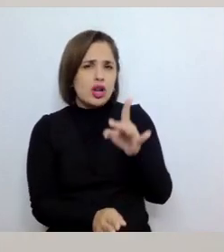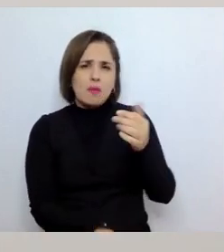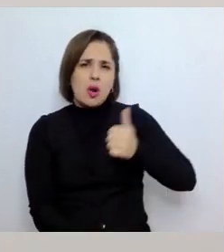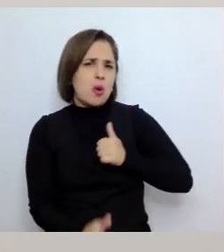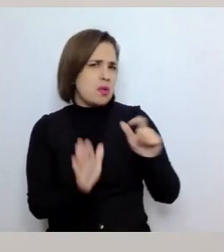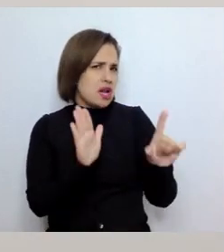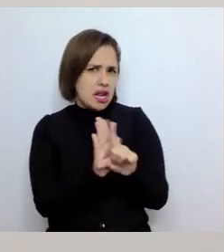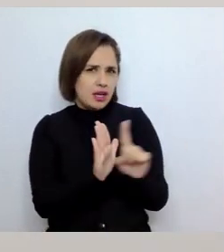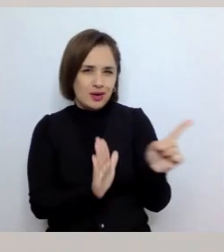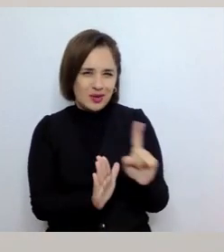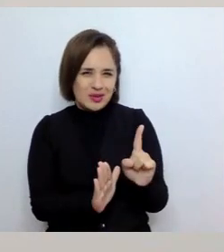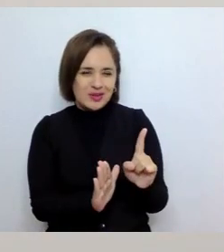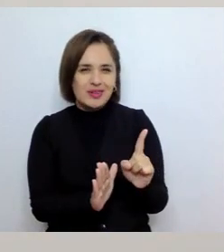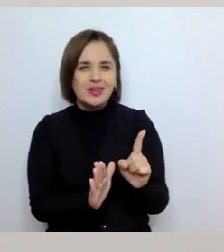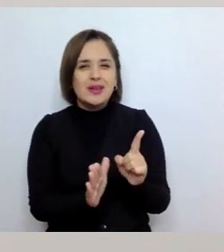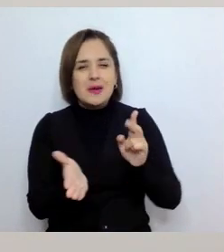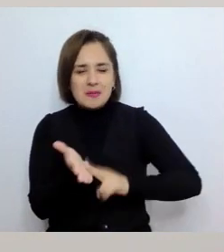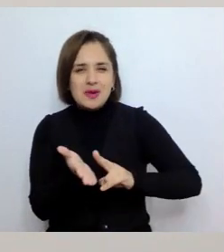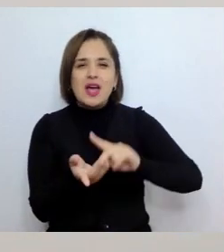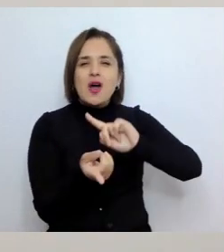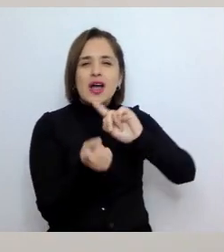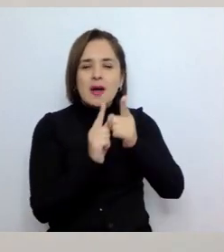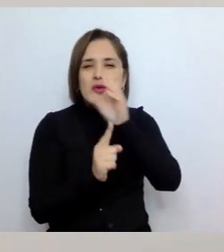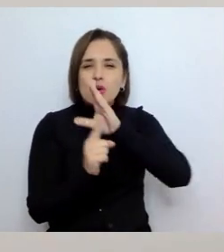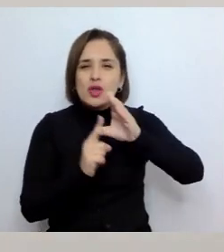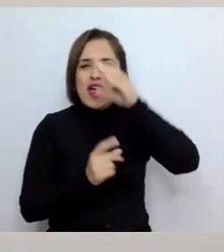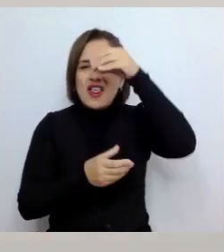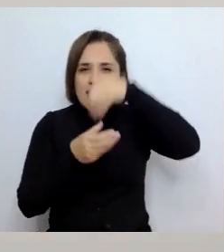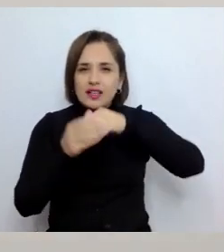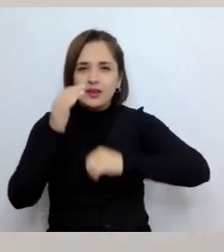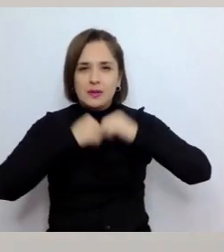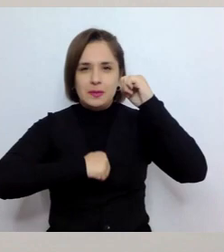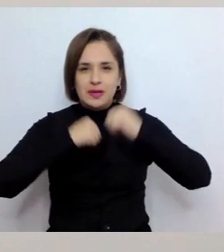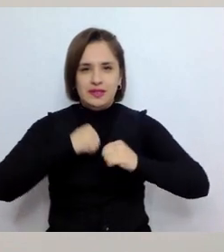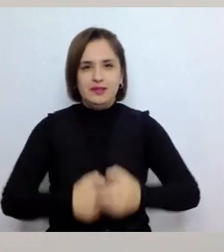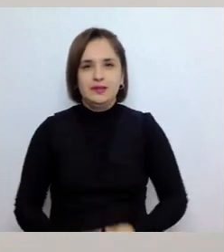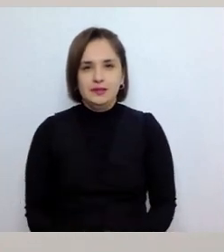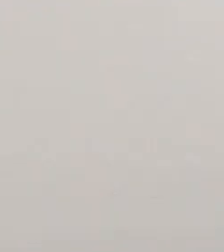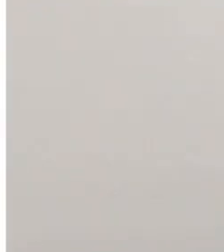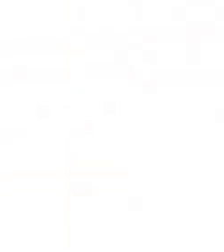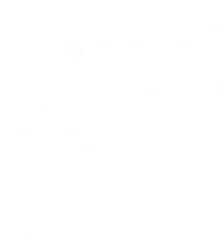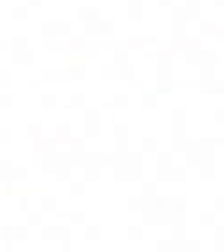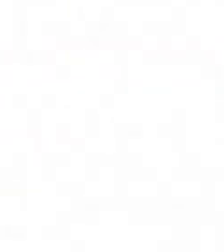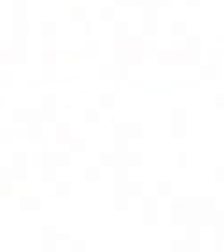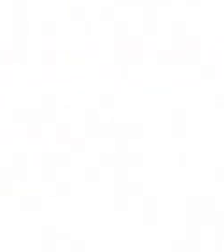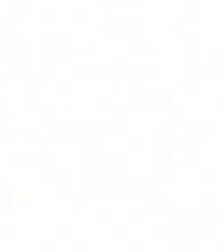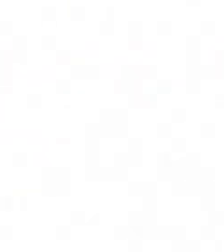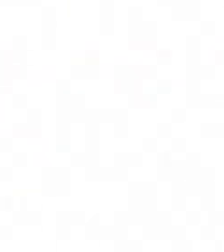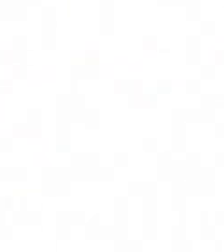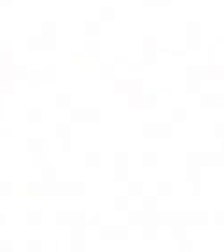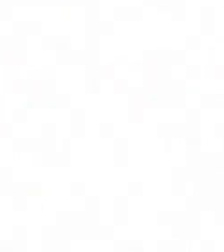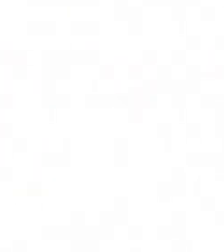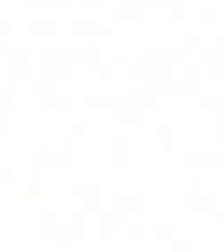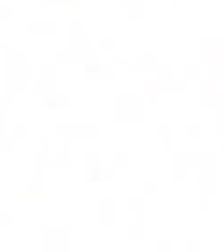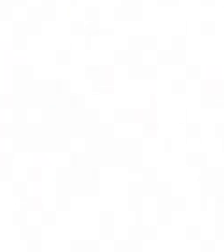sea no solo por cumplir una ley, sino que sea literal un cambio cultural al interior de la compañía. ¡Gracias!